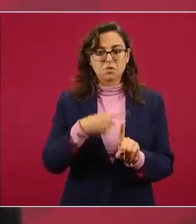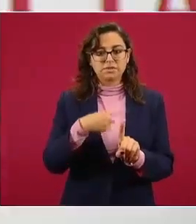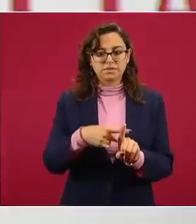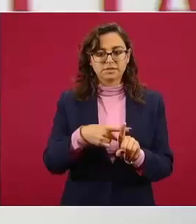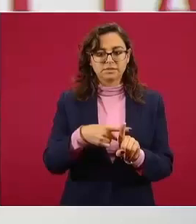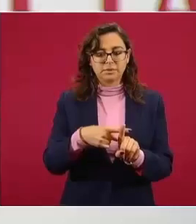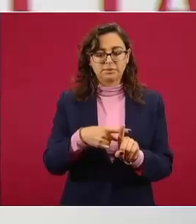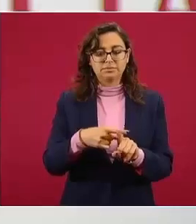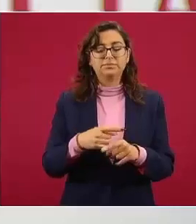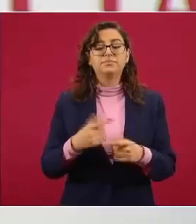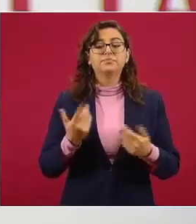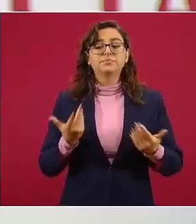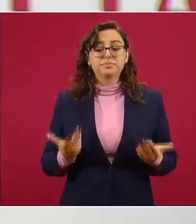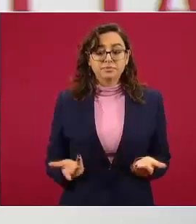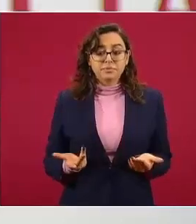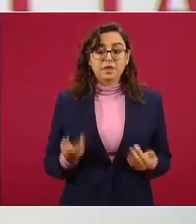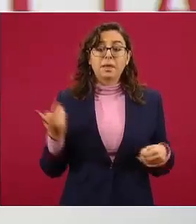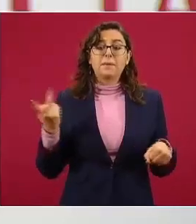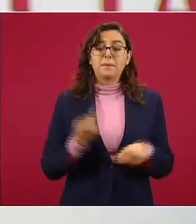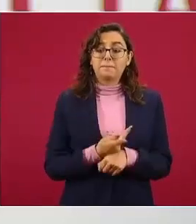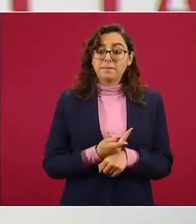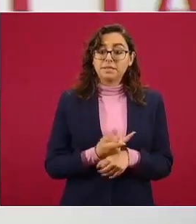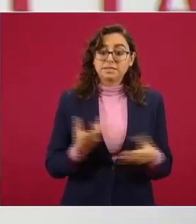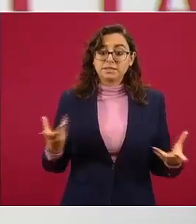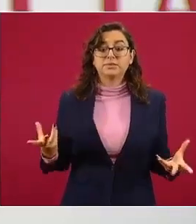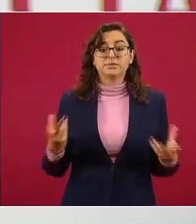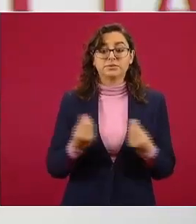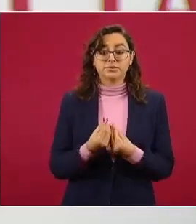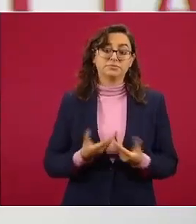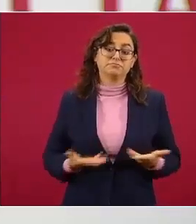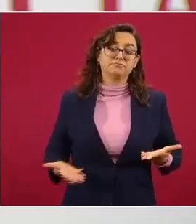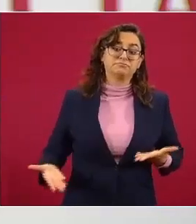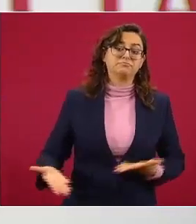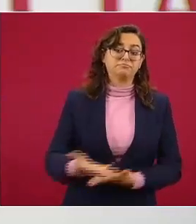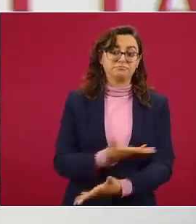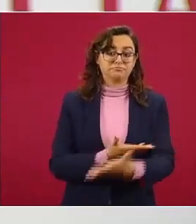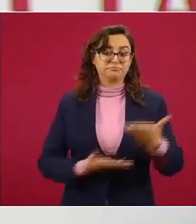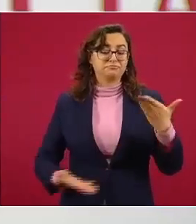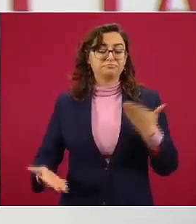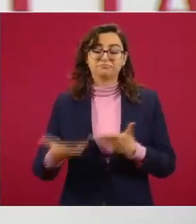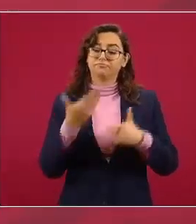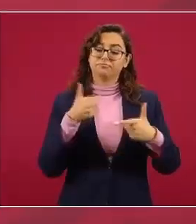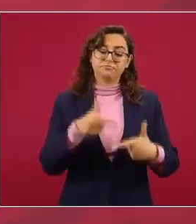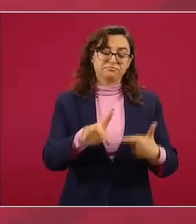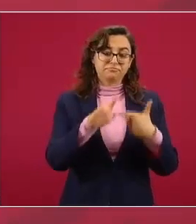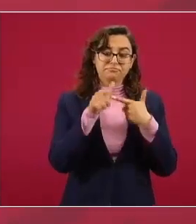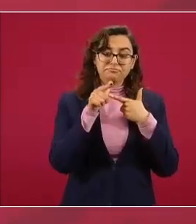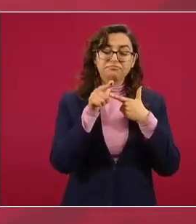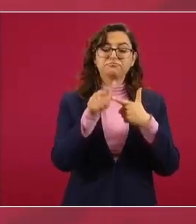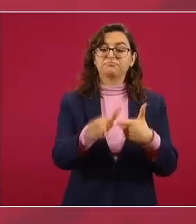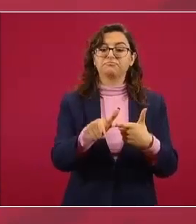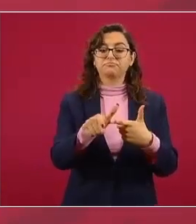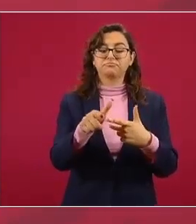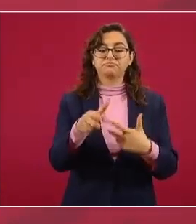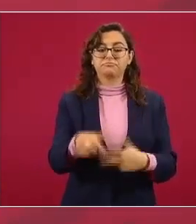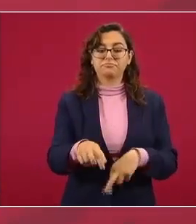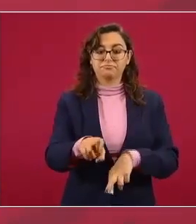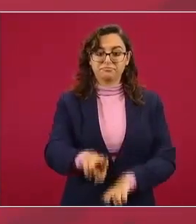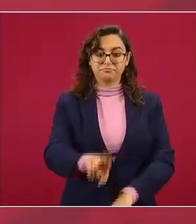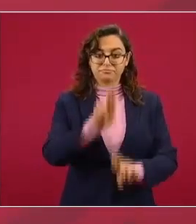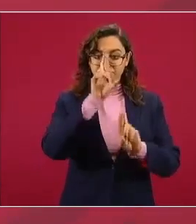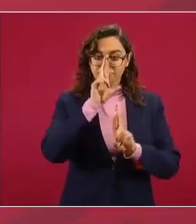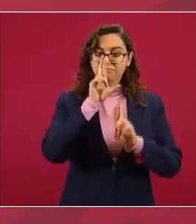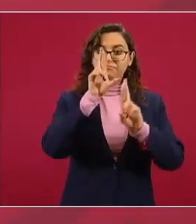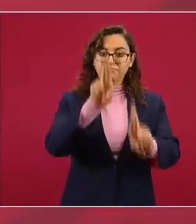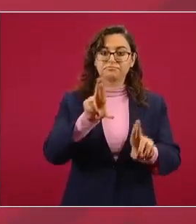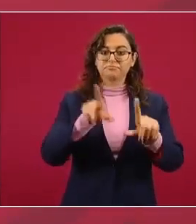y que debe dar lugar a que la cooperación que hemos tenido se mantenga sobre la base como he dicho de respeto a la